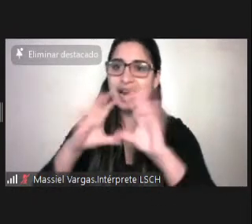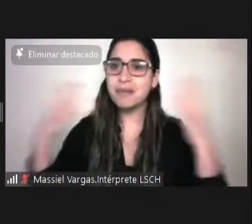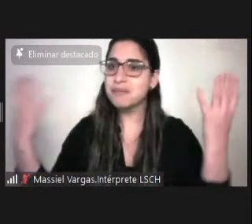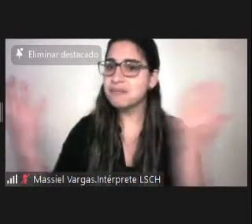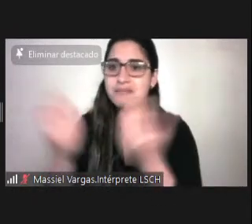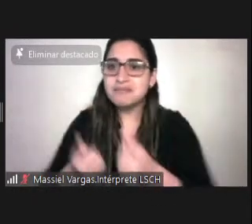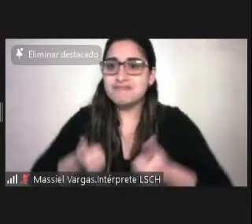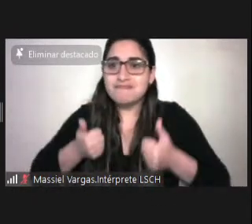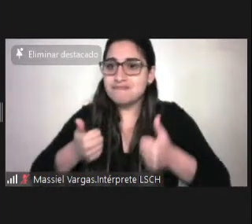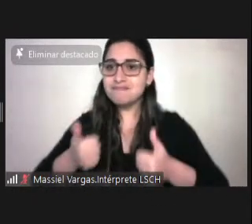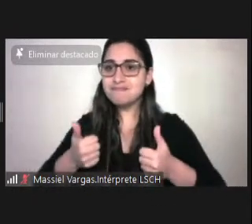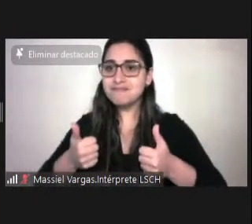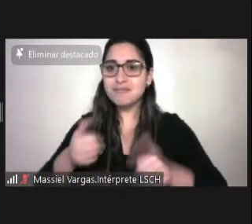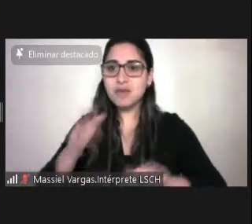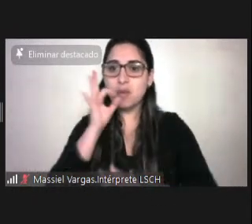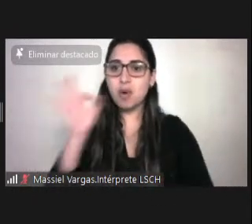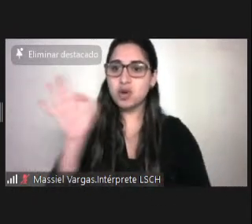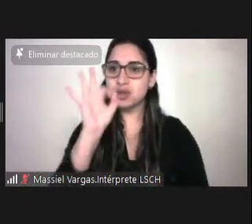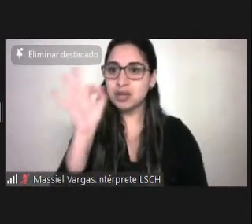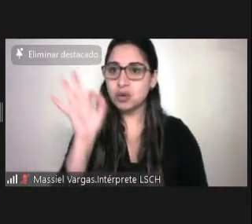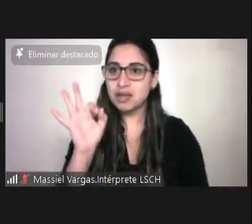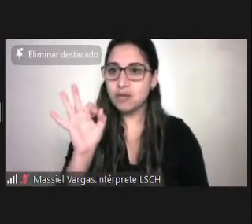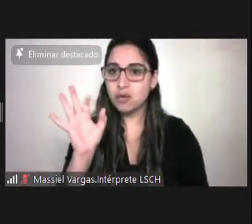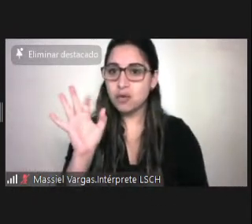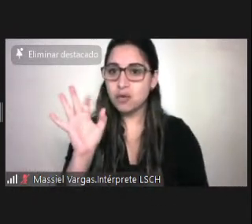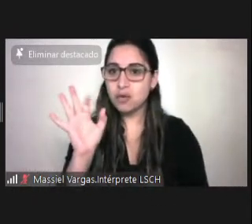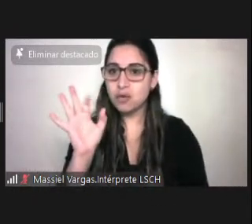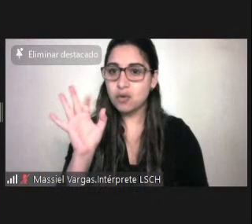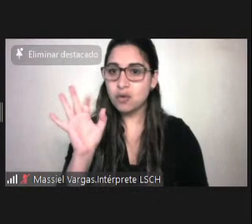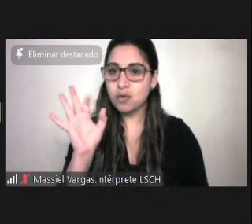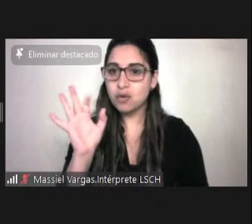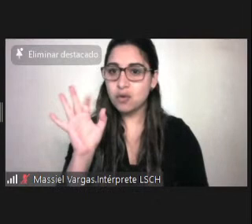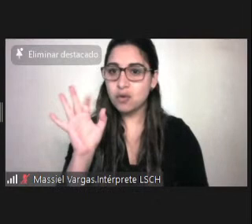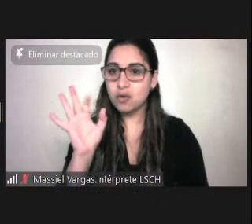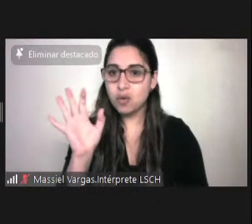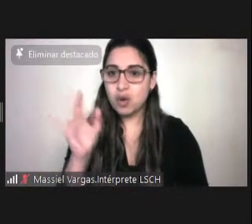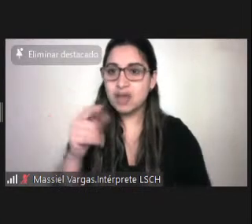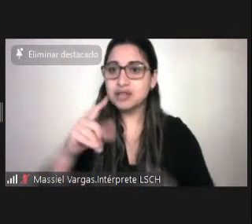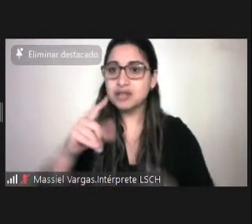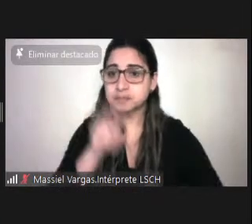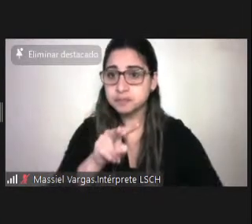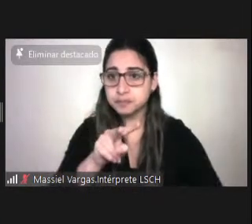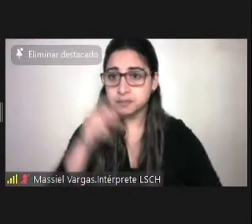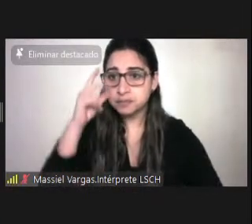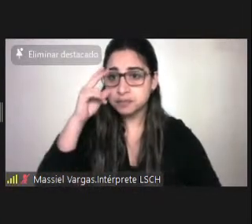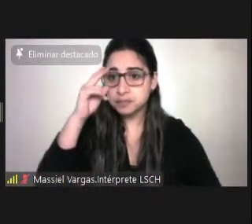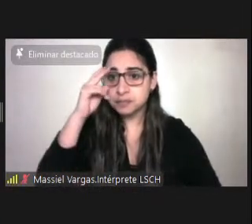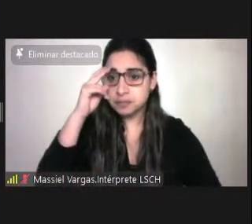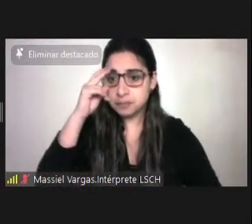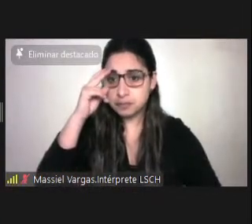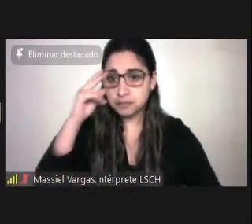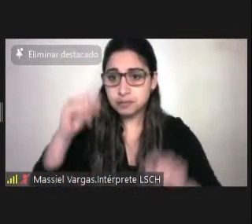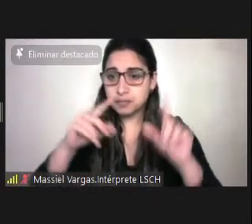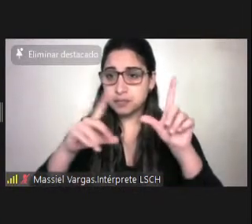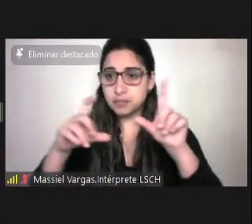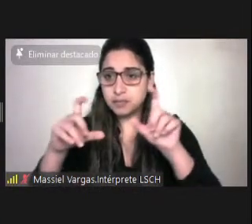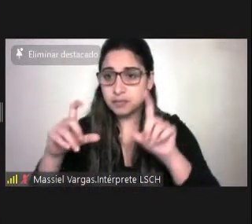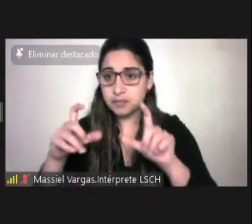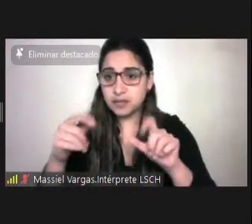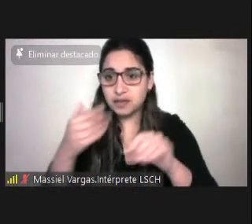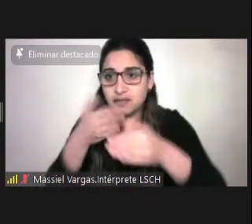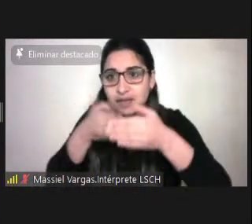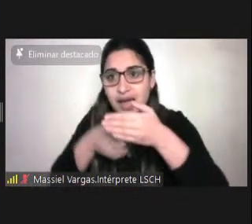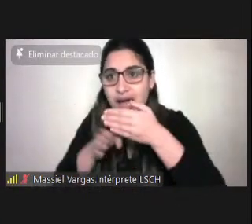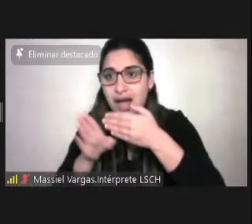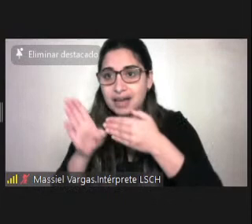cuando, es como si dibujo y eran un dibujo, o no un dibujo, pero una foto, y en la foto aparece un acceso a un edificio